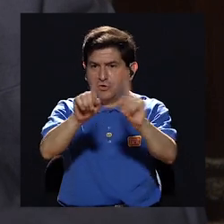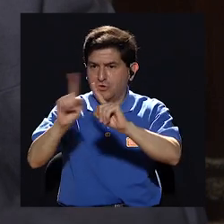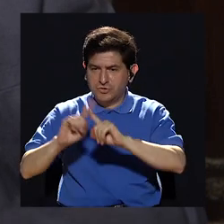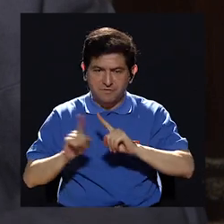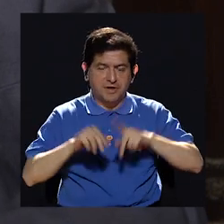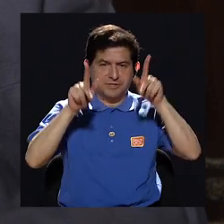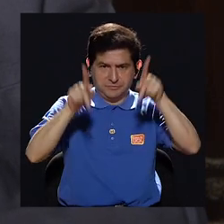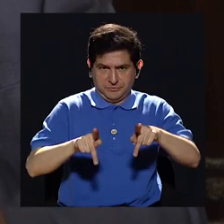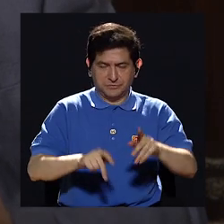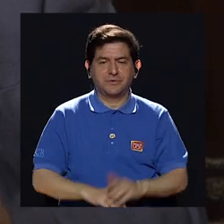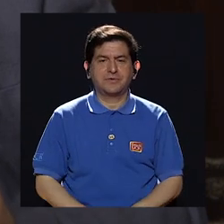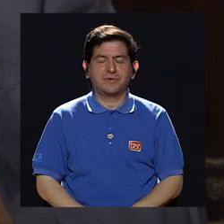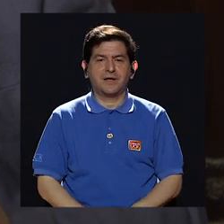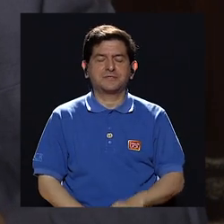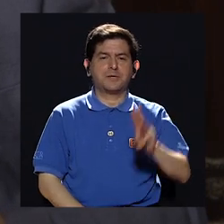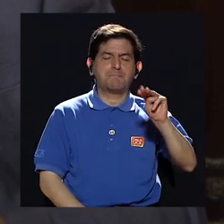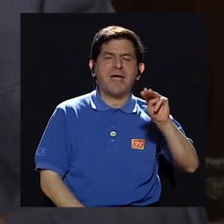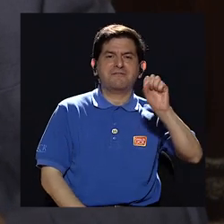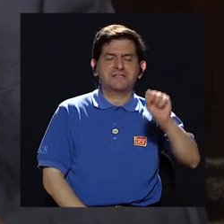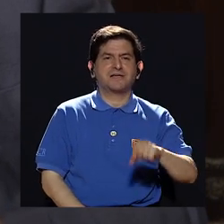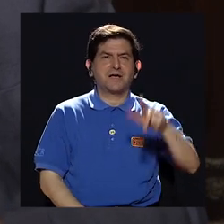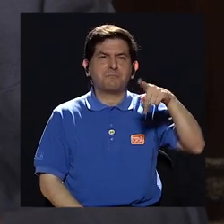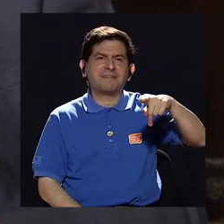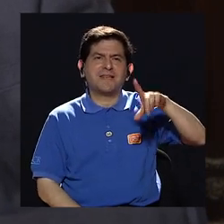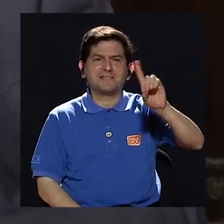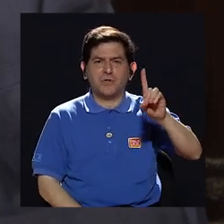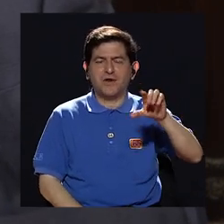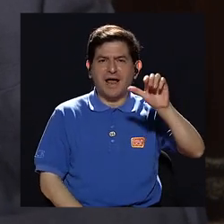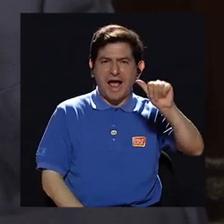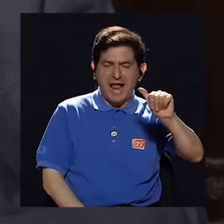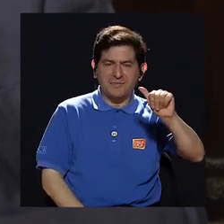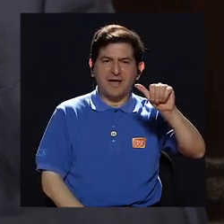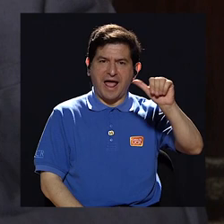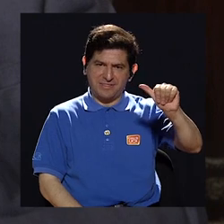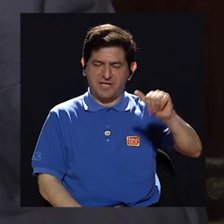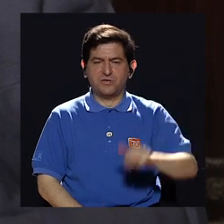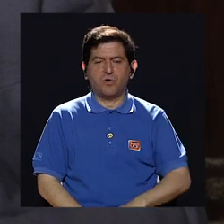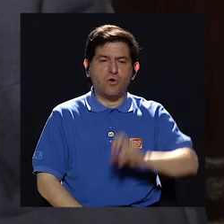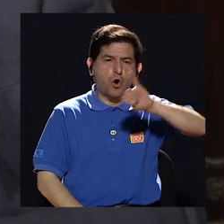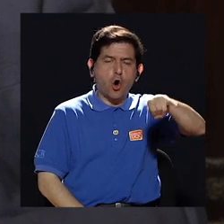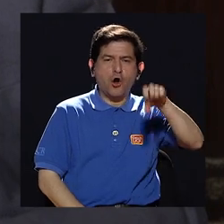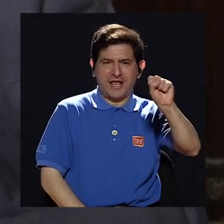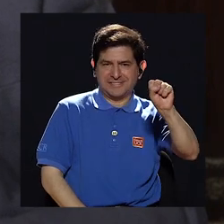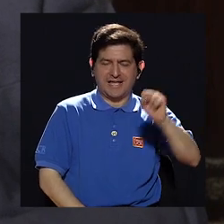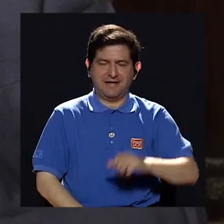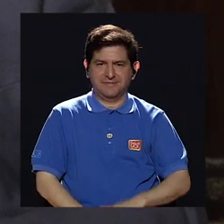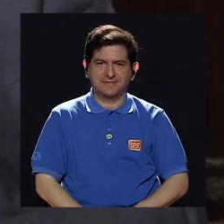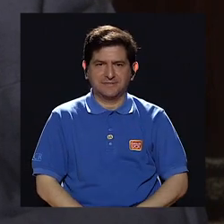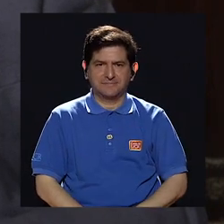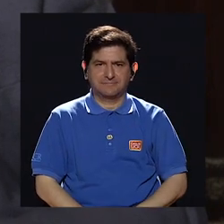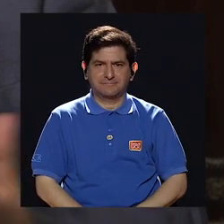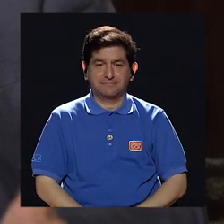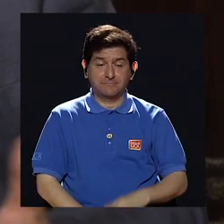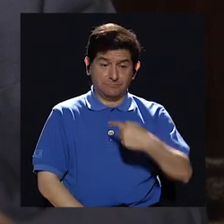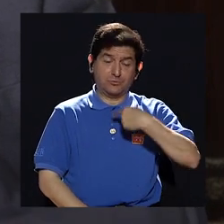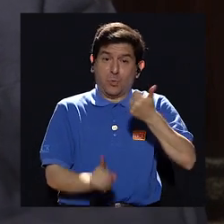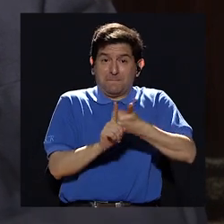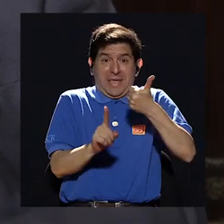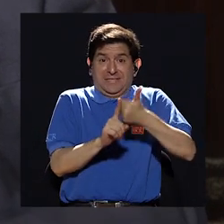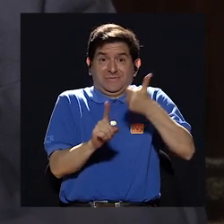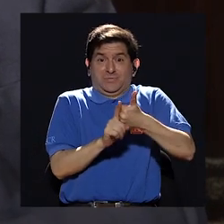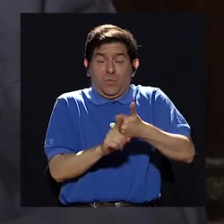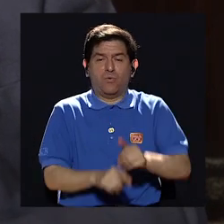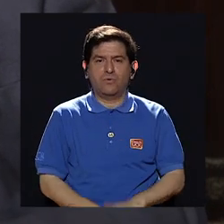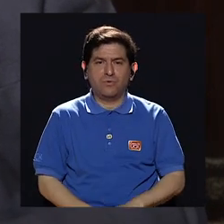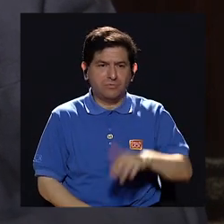todos nosotros Melvin Sáenz Patricia Durán Álvar Antillón Jorge Sáenz y yo mismo